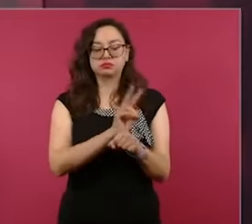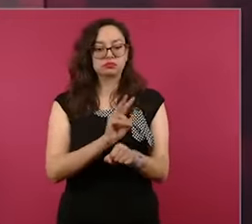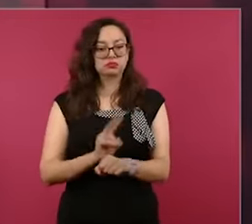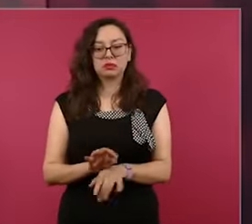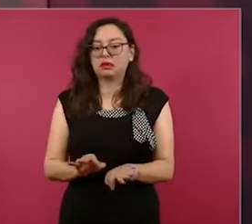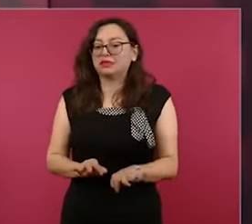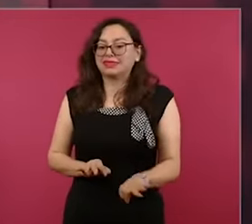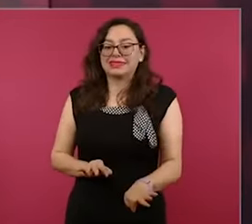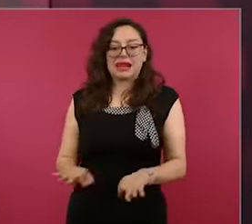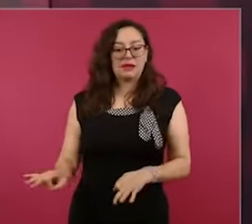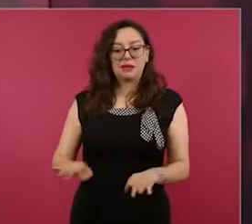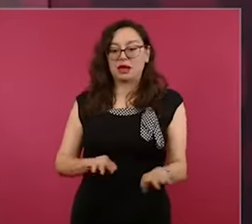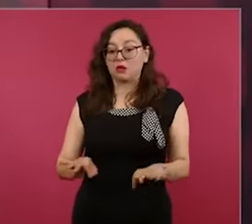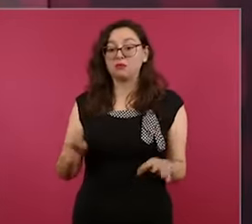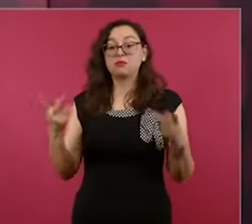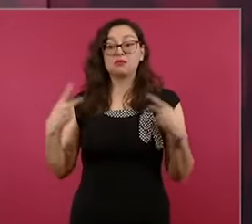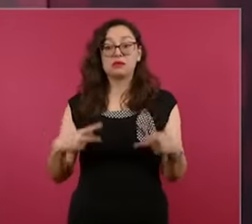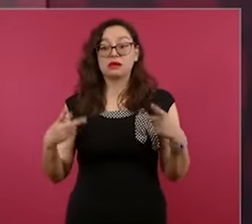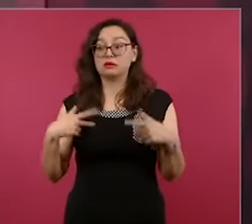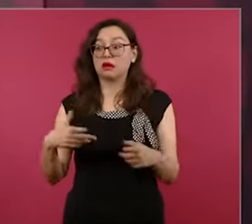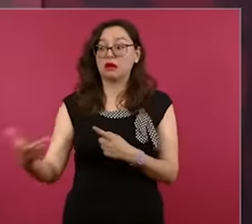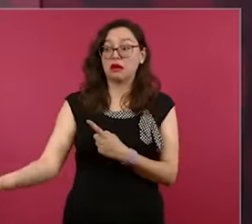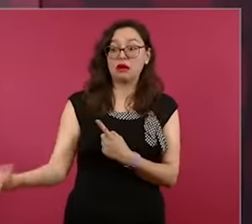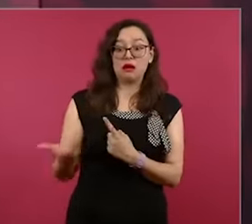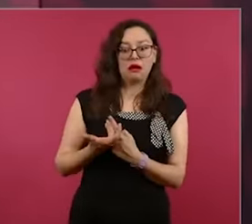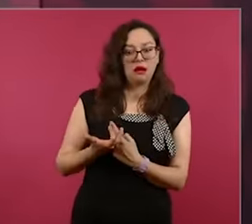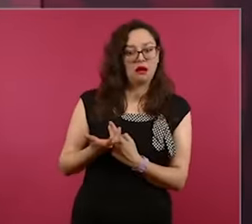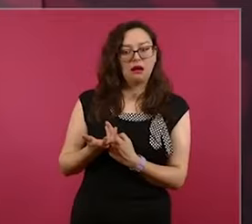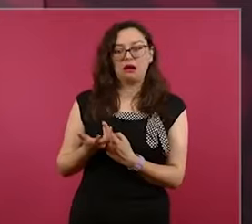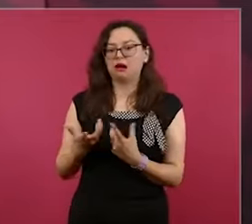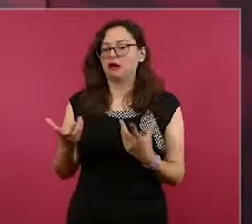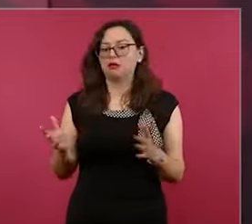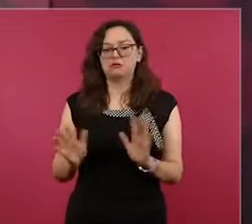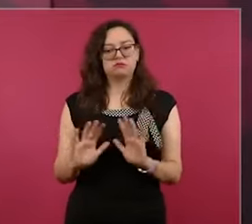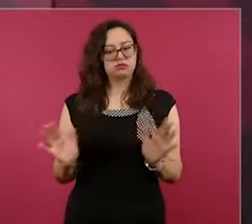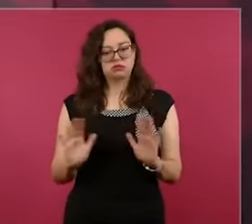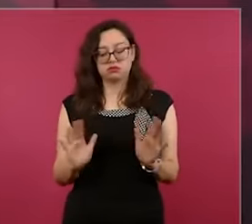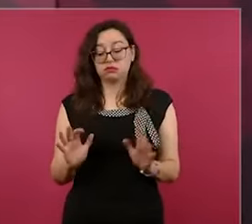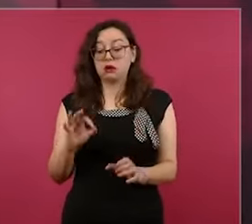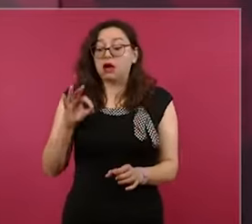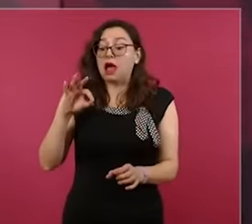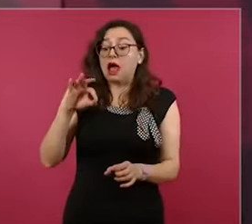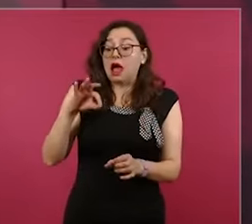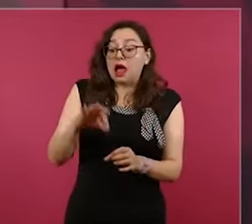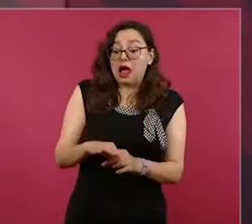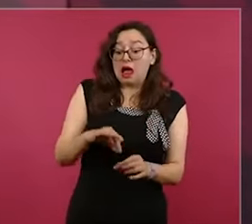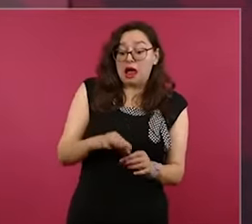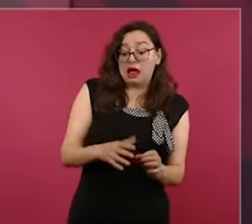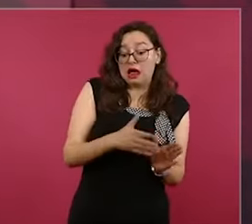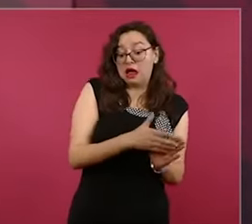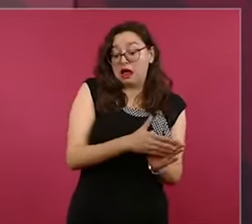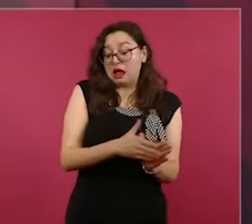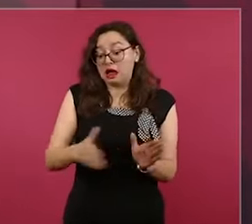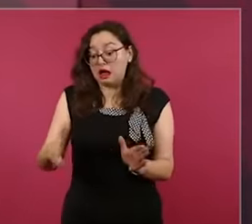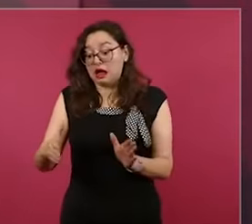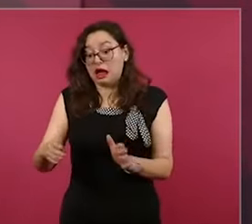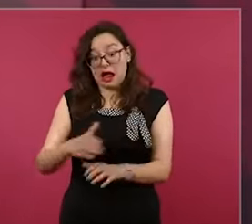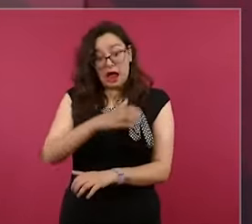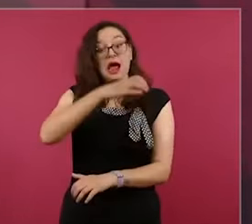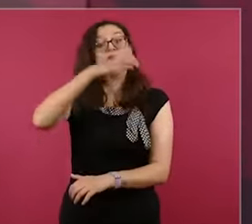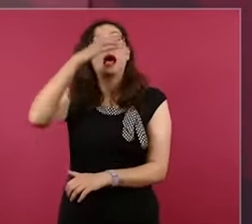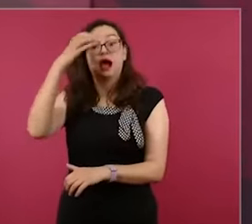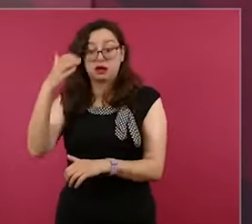y supervisión. Pasando las elecciones, pues